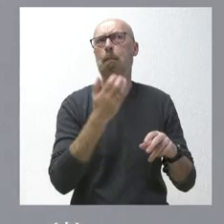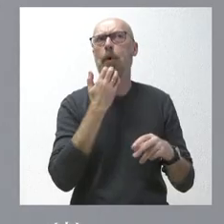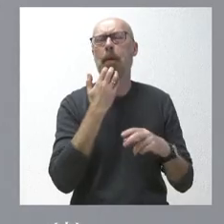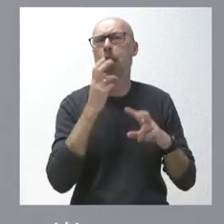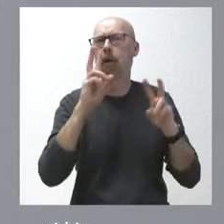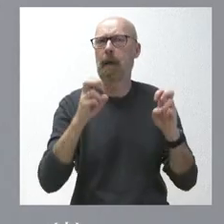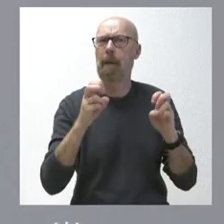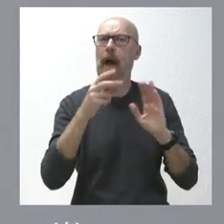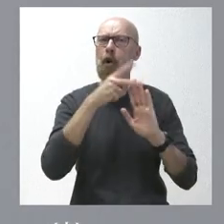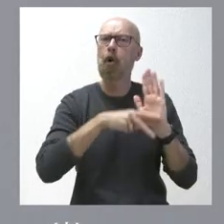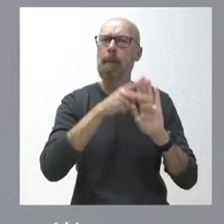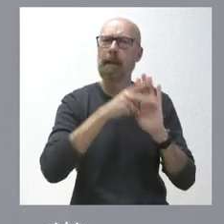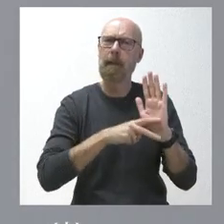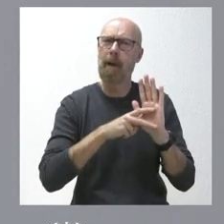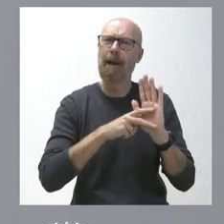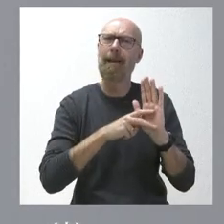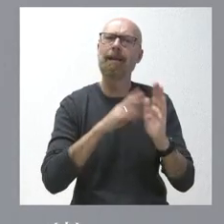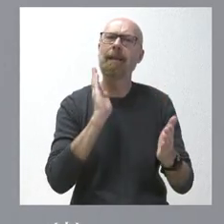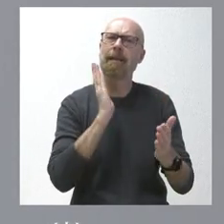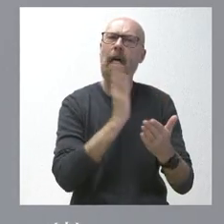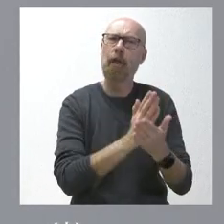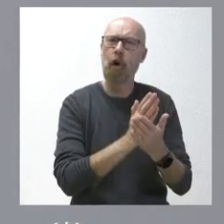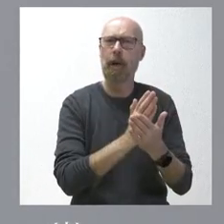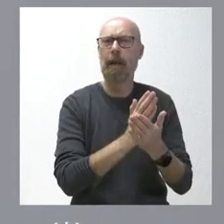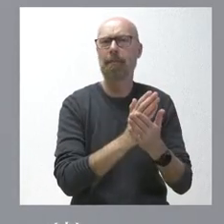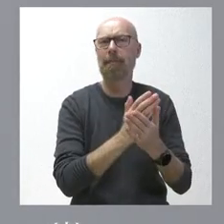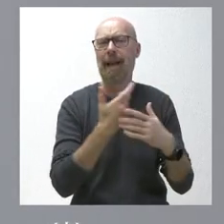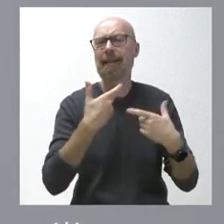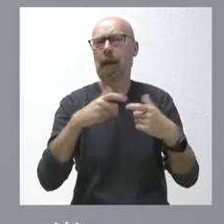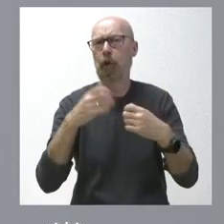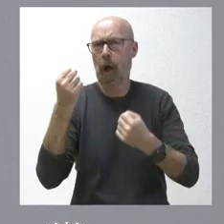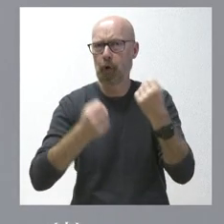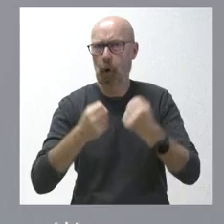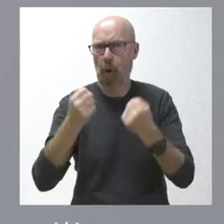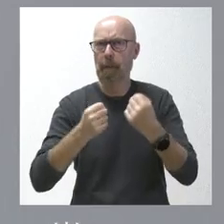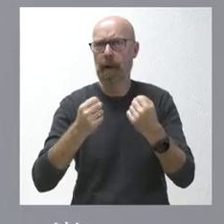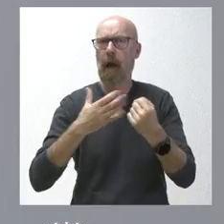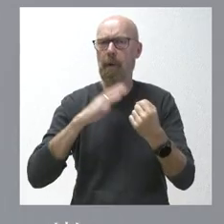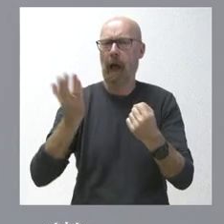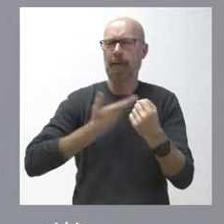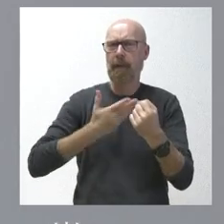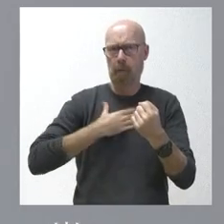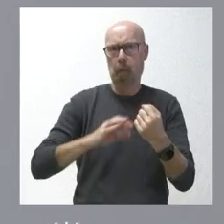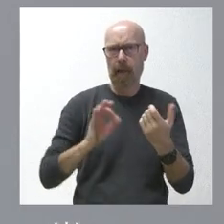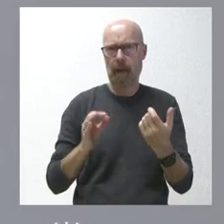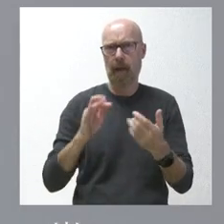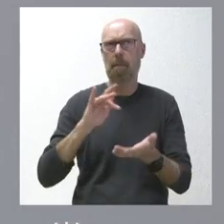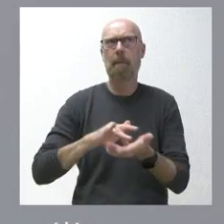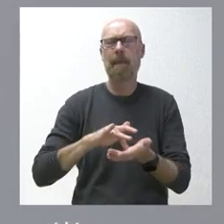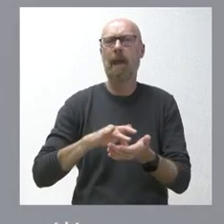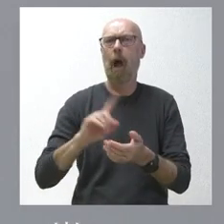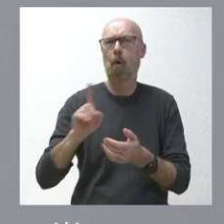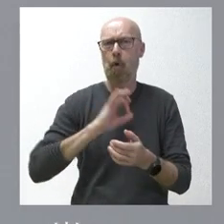normativa en torno a las sanciones previstas para el sector del automóvil y qué tanto perjuicio nos puede causar para el día 1 de